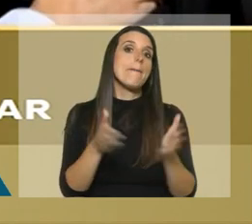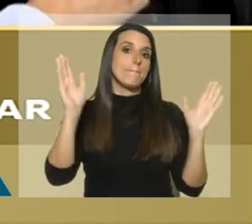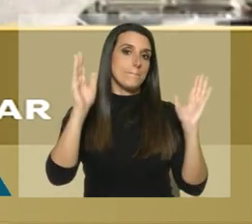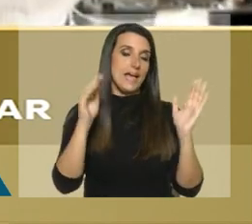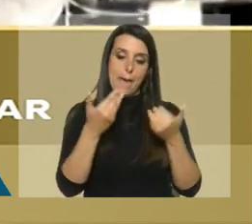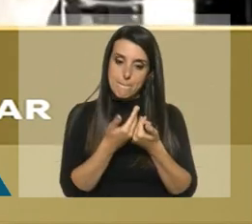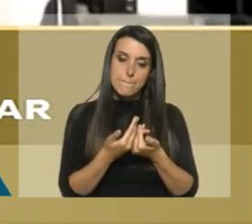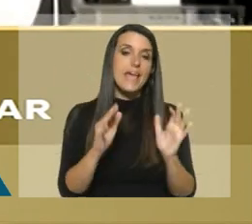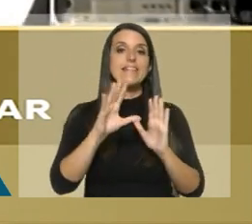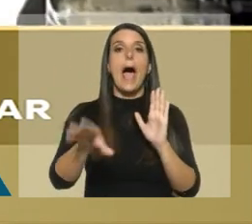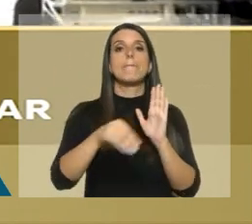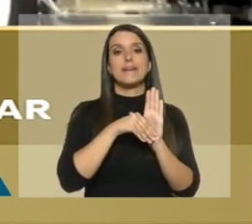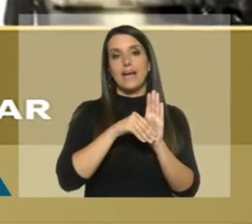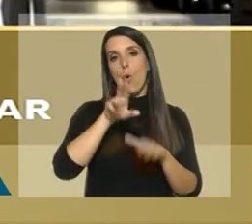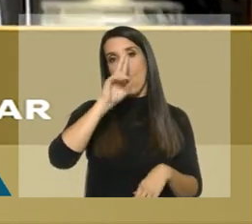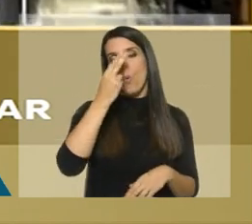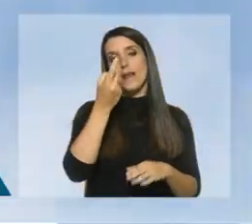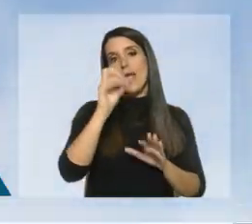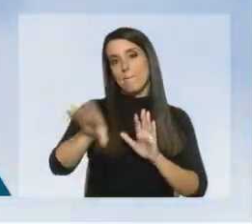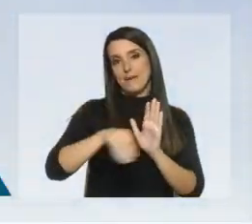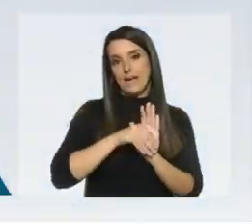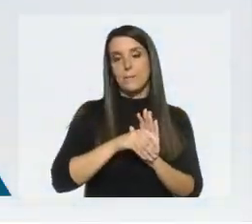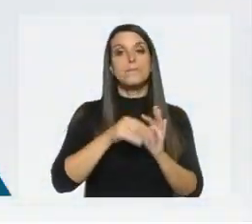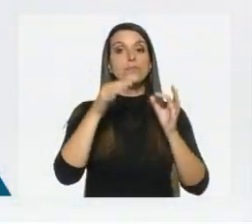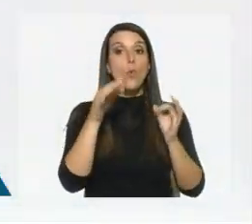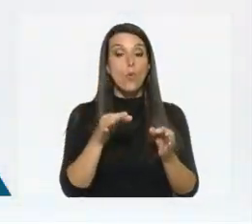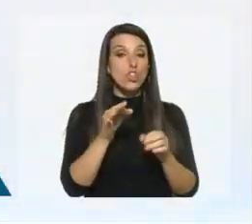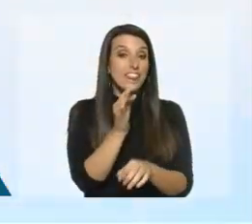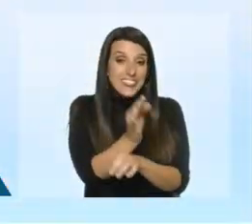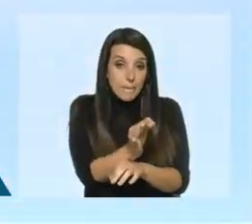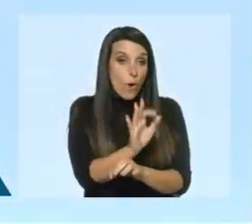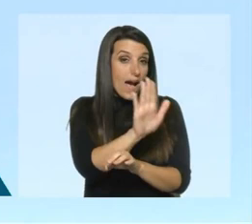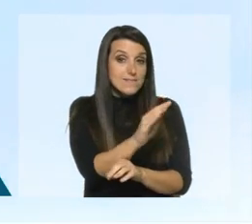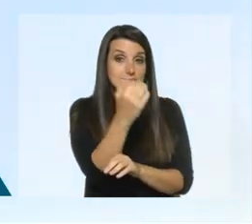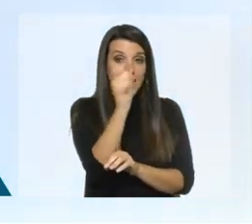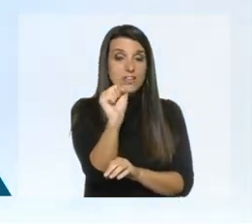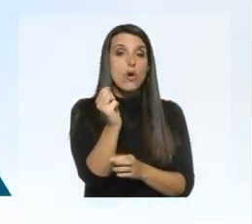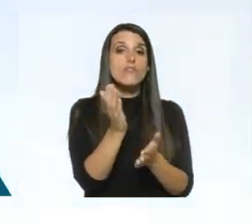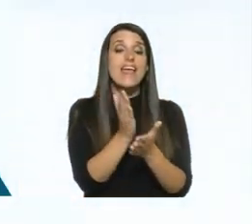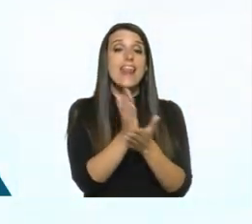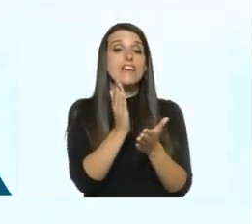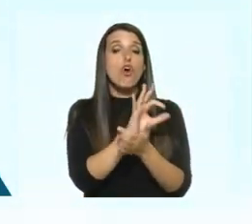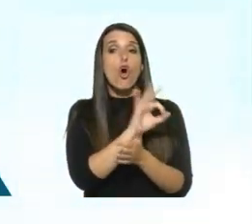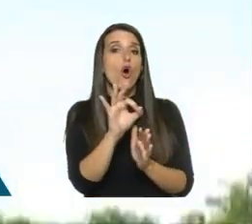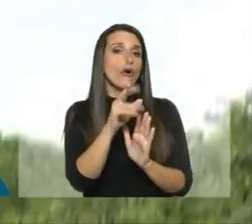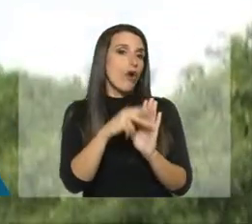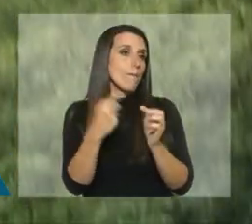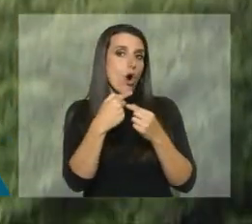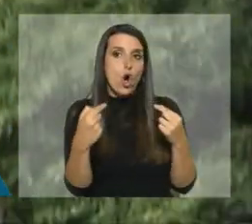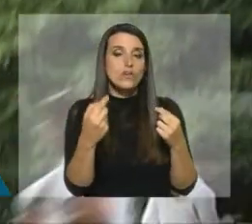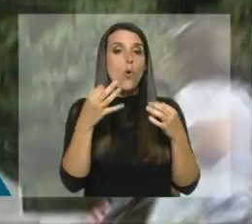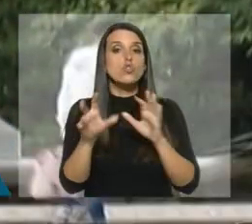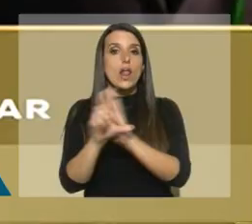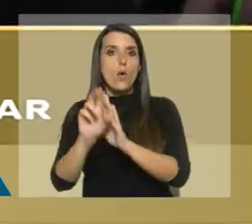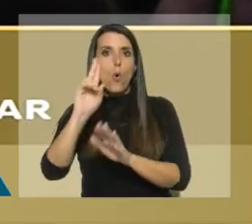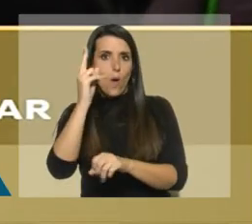definitivamente para incorporarnos a él. Este tipo de delitos afecta derechos y bienes jurídicos que están tutelados por la